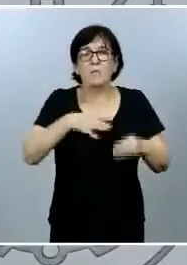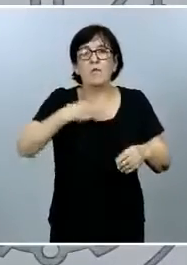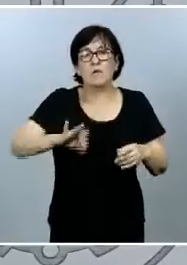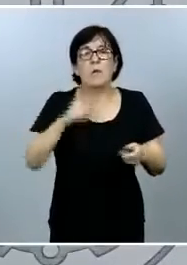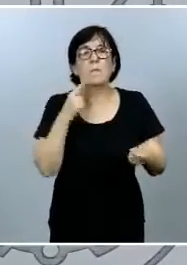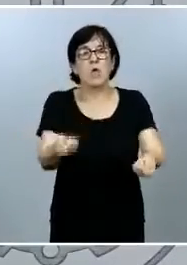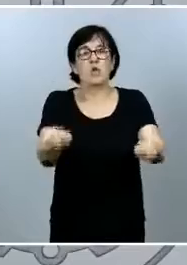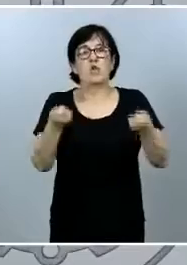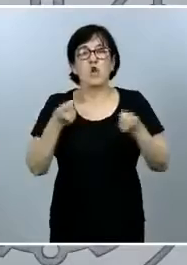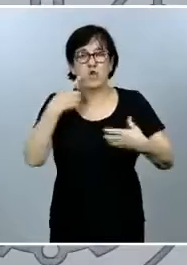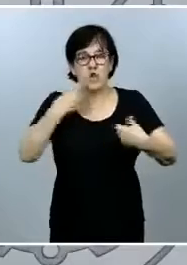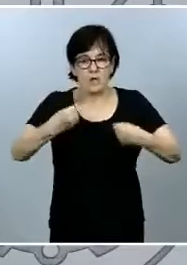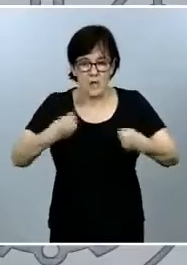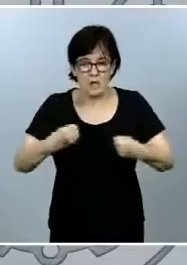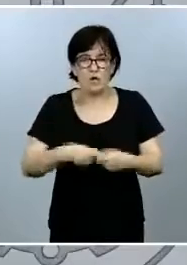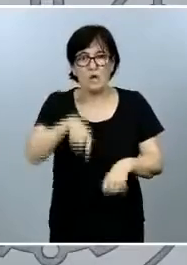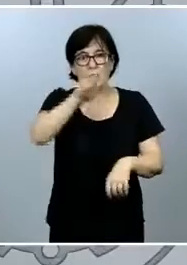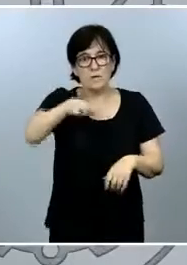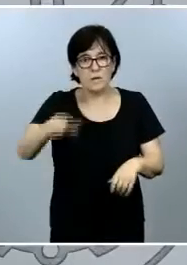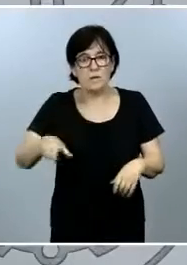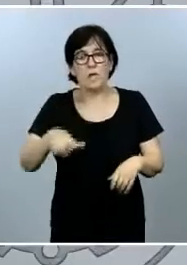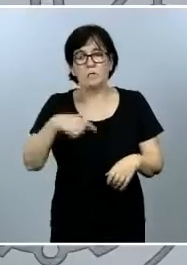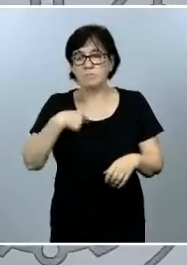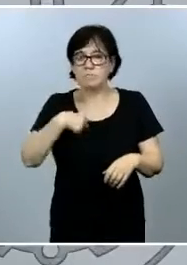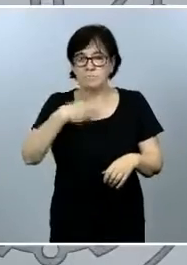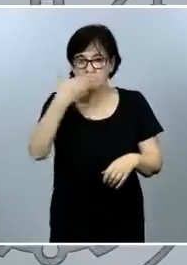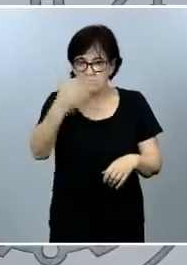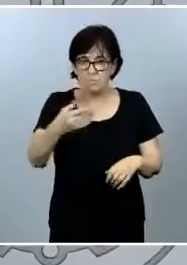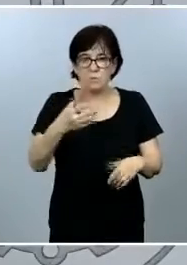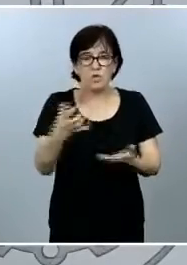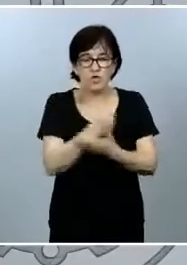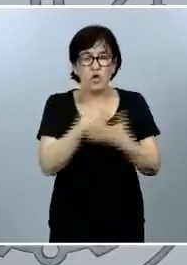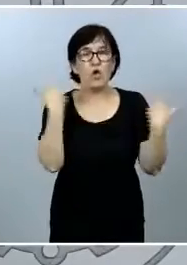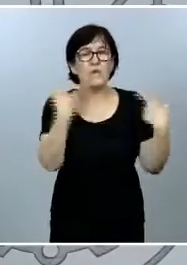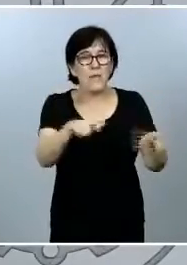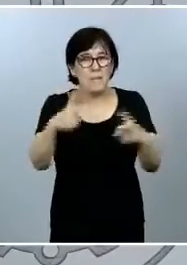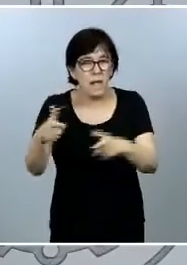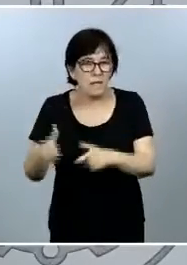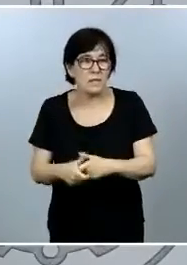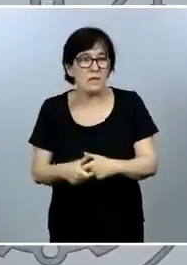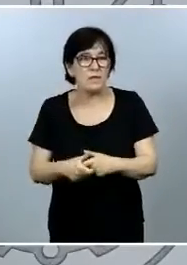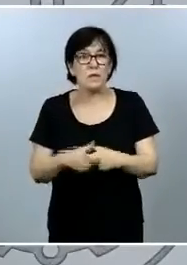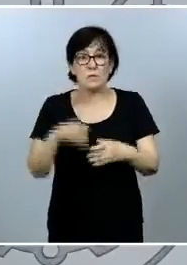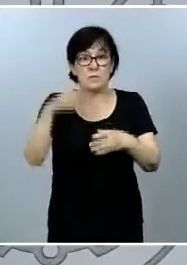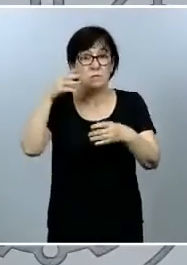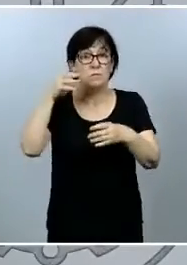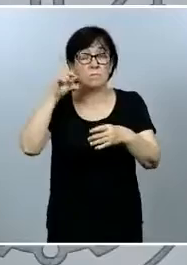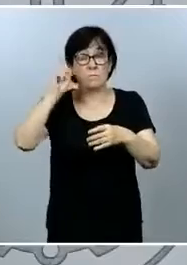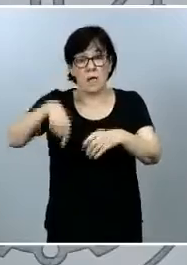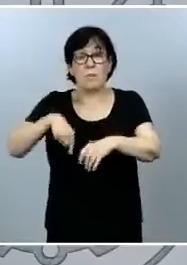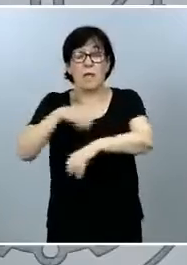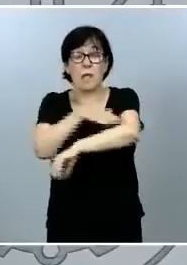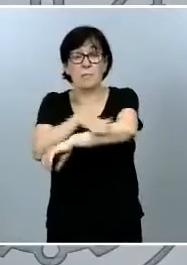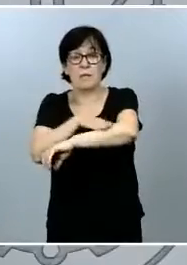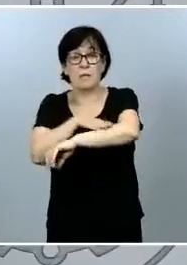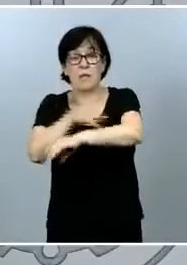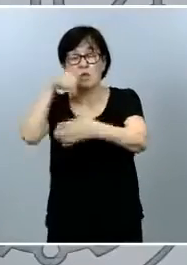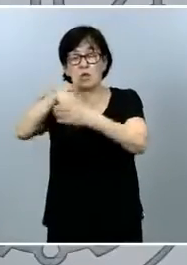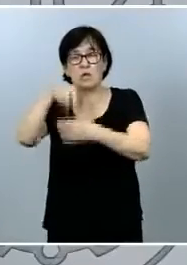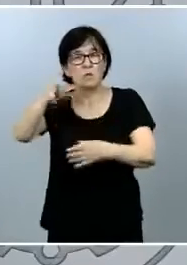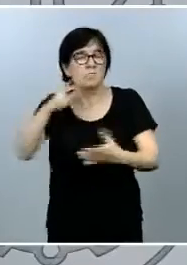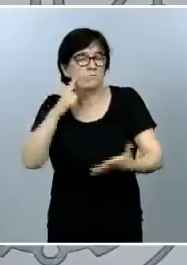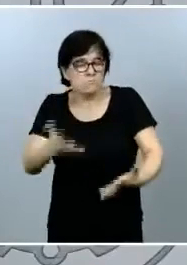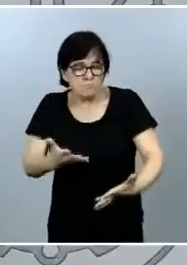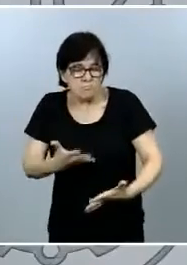la salud de los ciudadanos y le puedo asegurar que todos los departamentos incluido el Ministerio del Interior han estado en cuerpo y alma